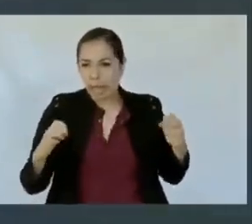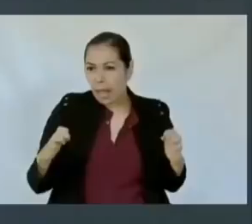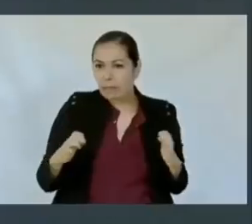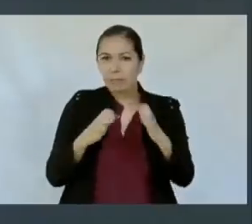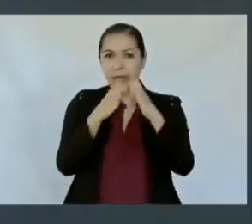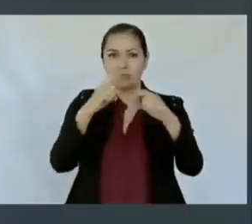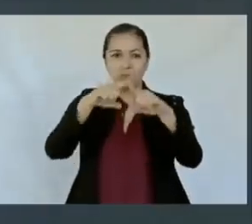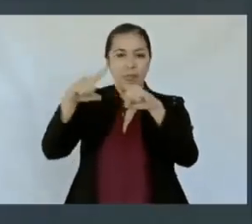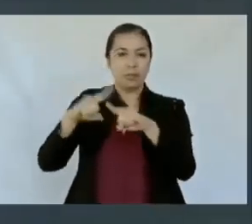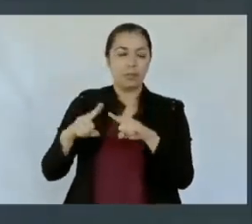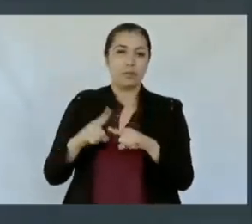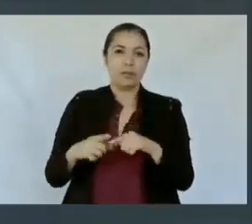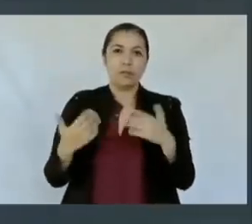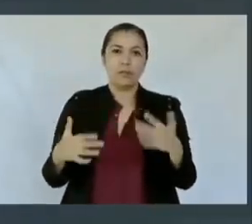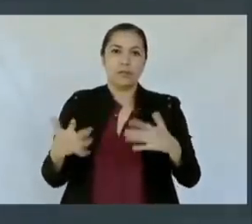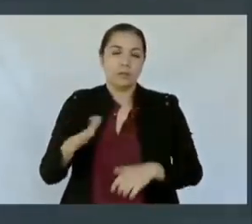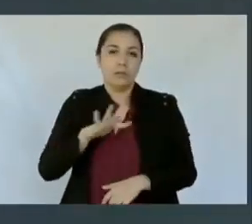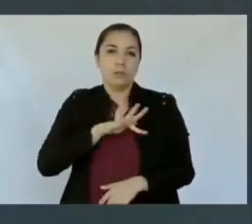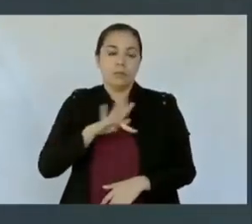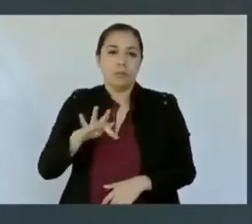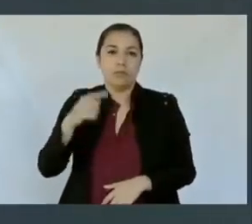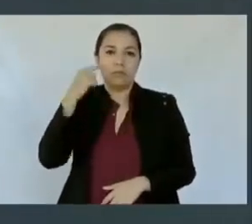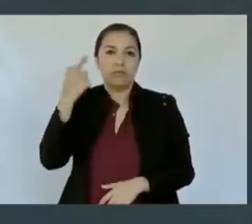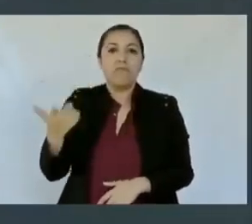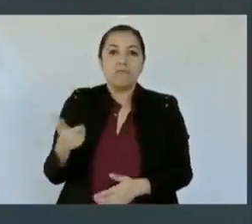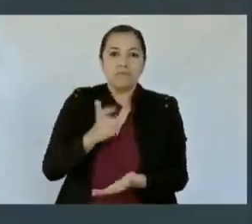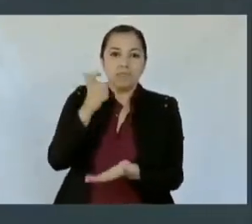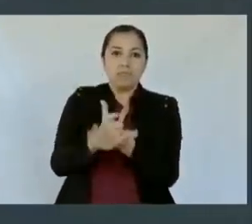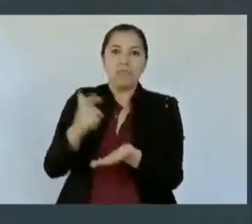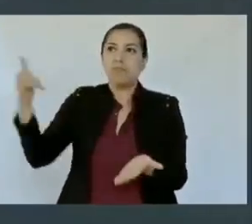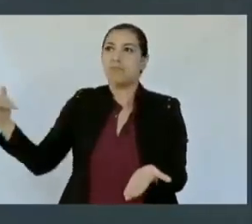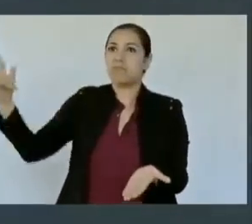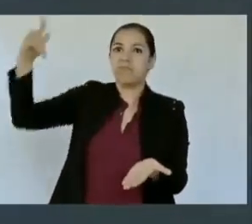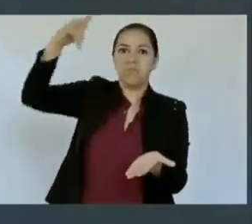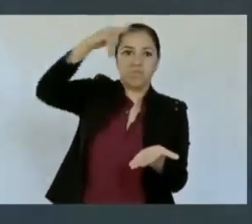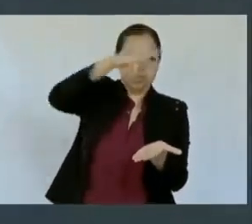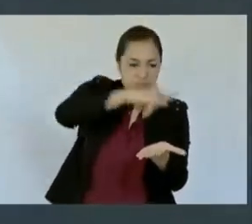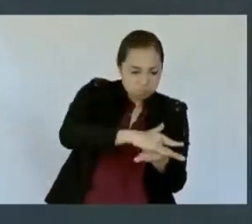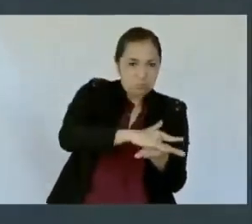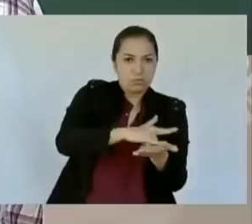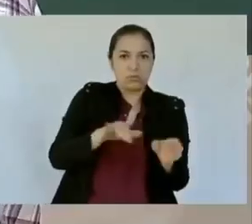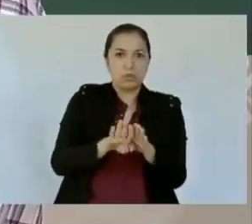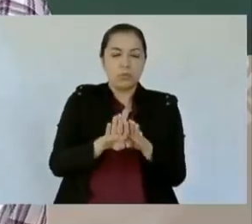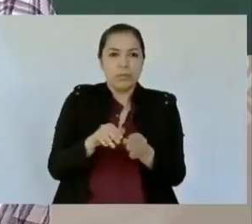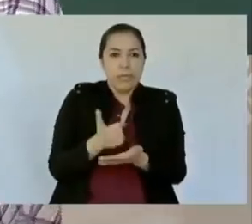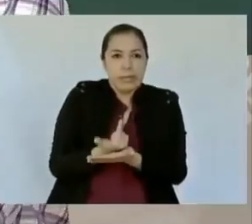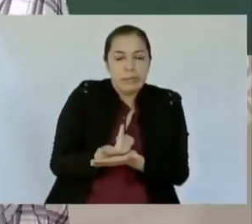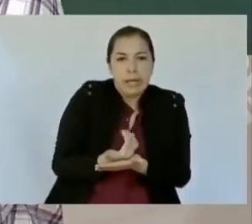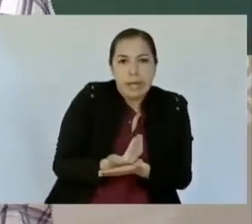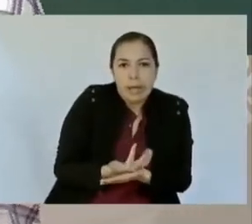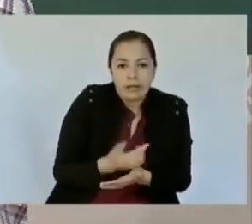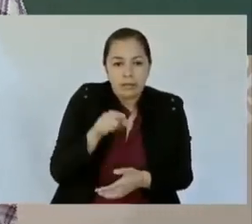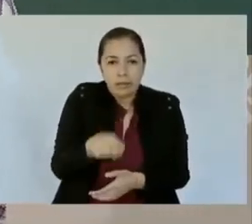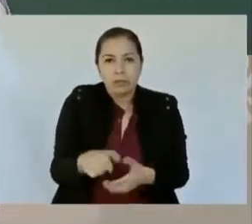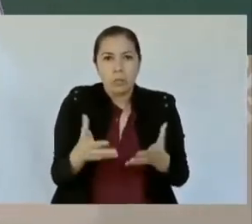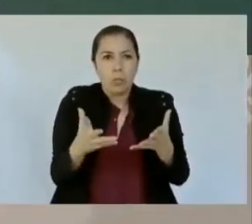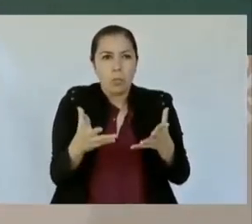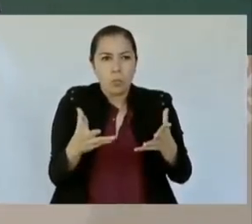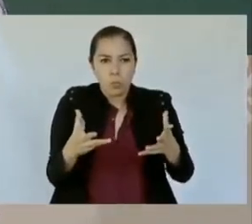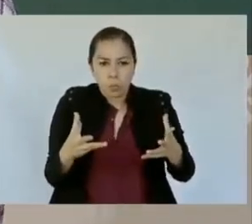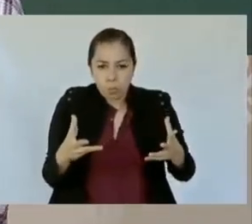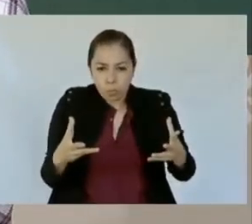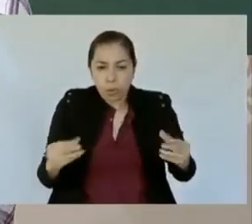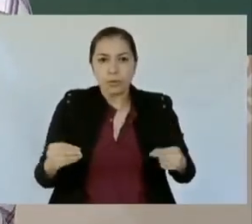hay que apagar un avión o esterarse a las secas para atravesar durante horas